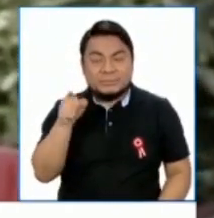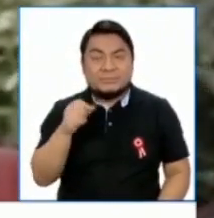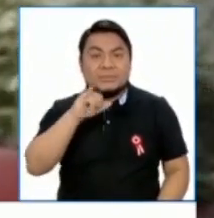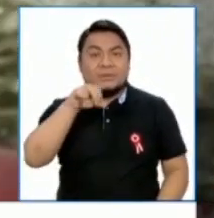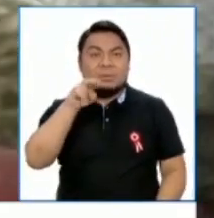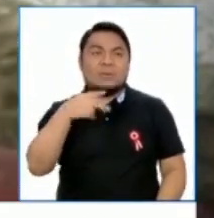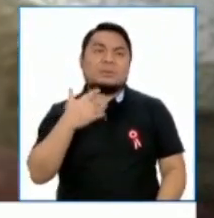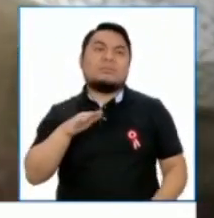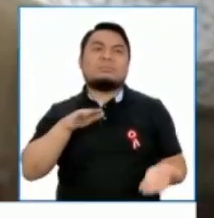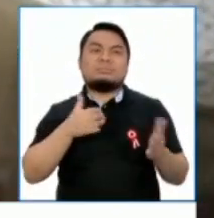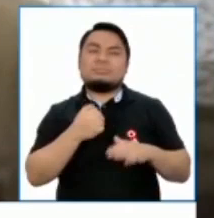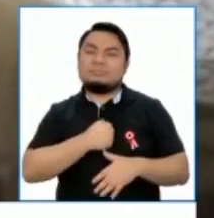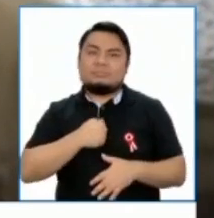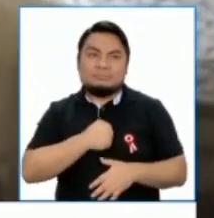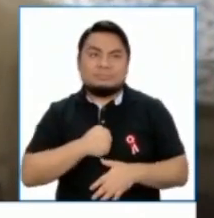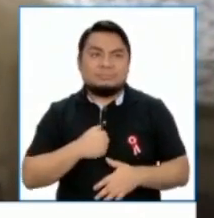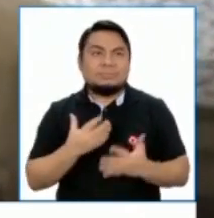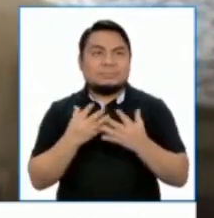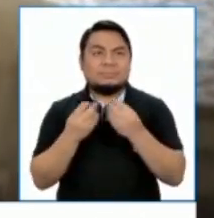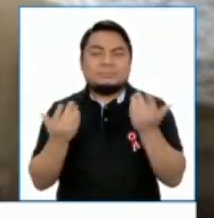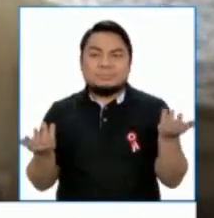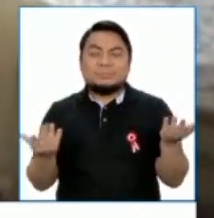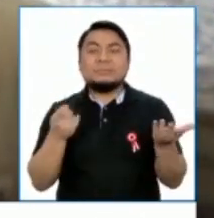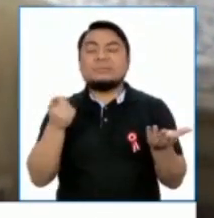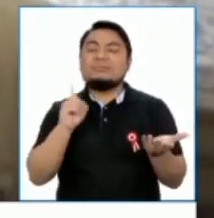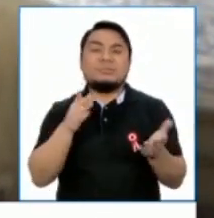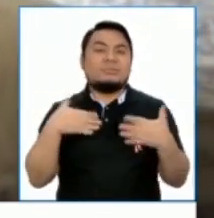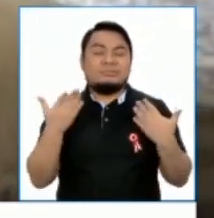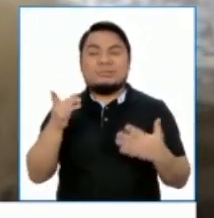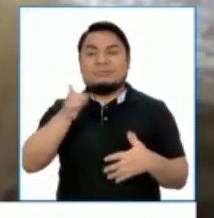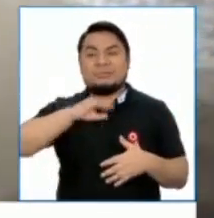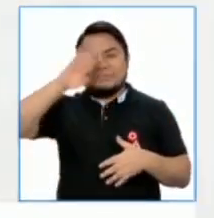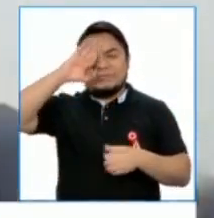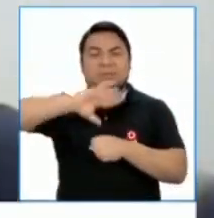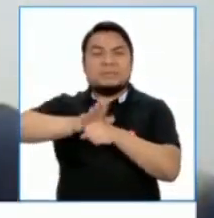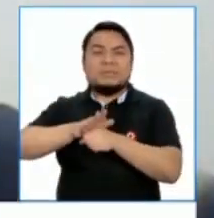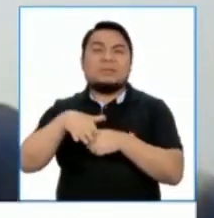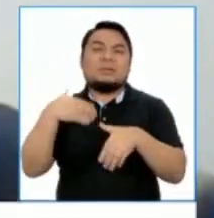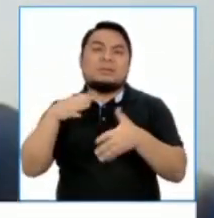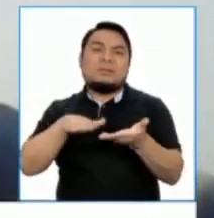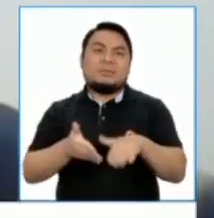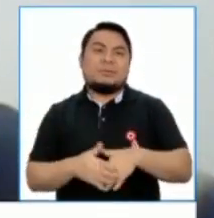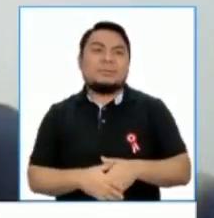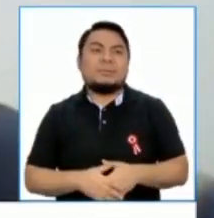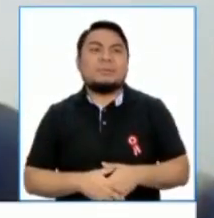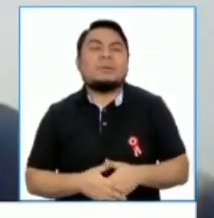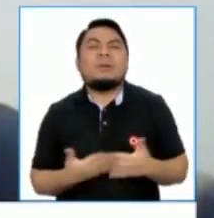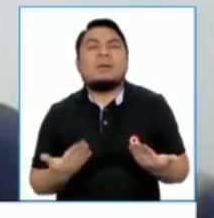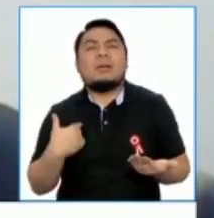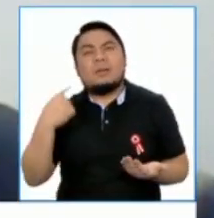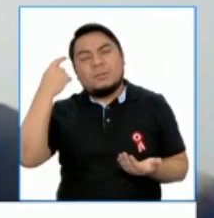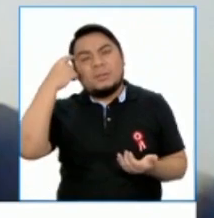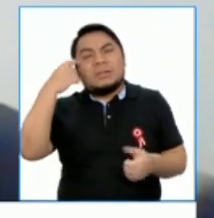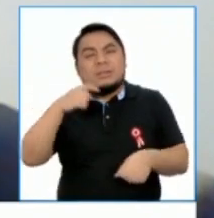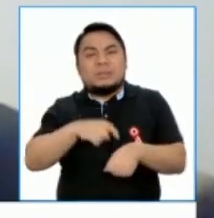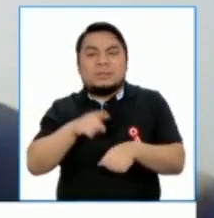no está entre nosotros. Lamentablemente, no pudo vencer al coronavirus. Era un tipo que podía